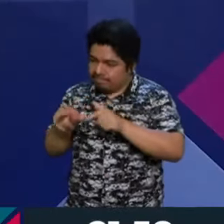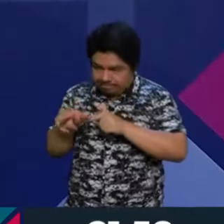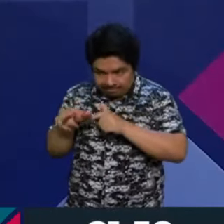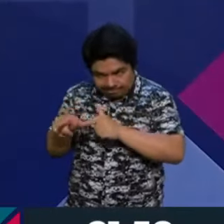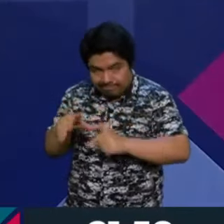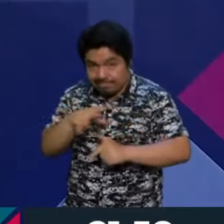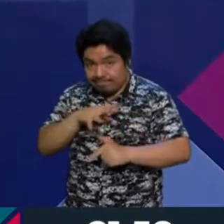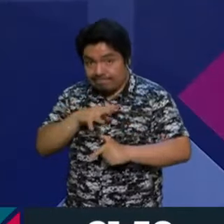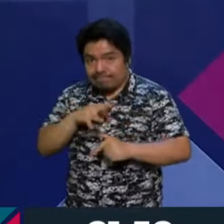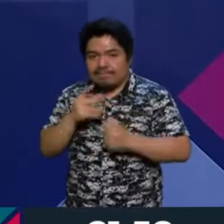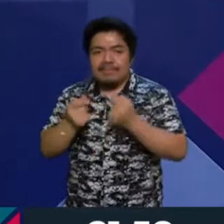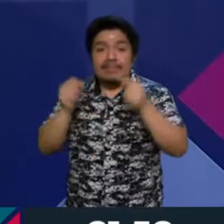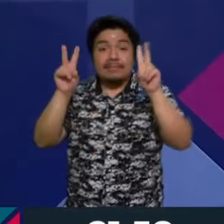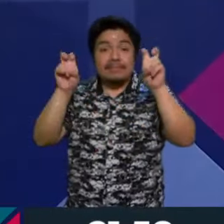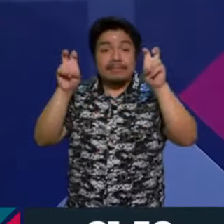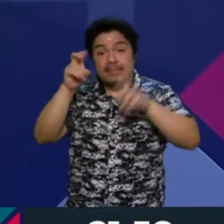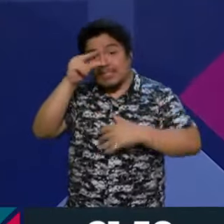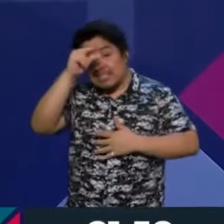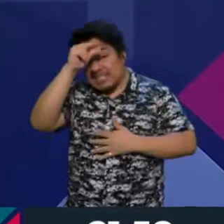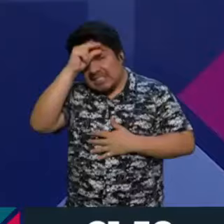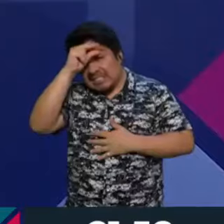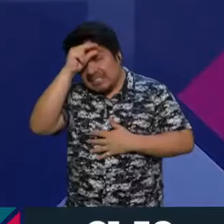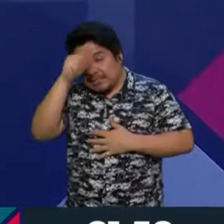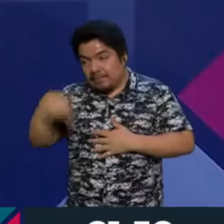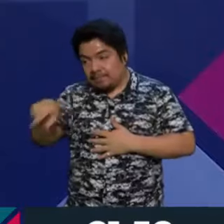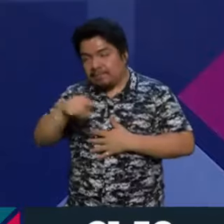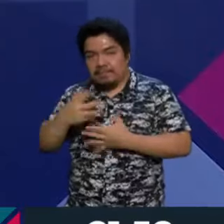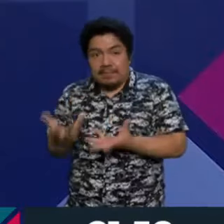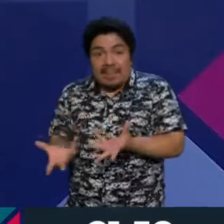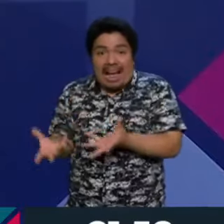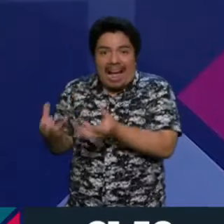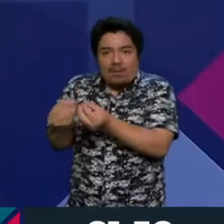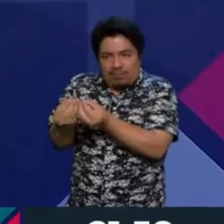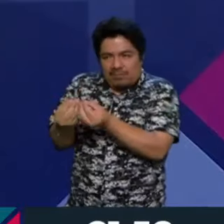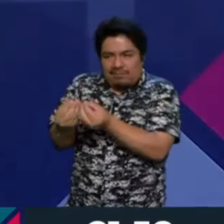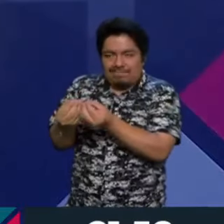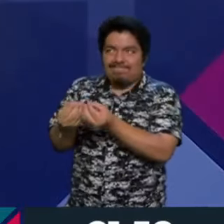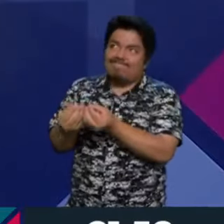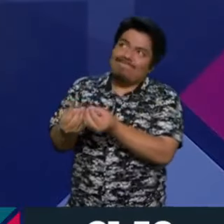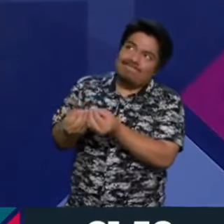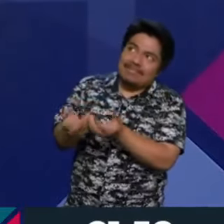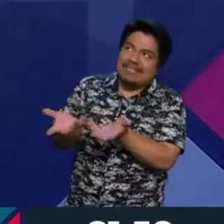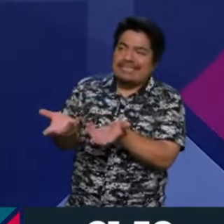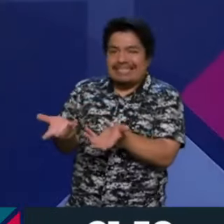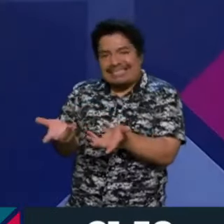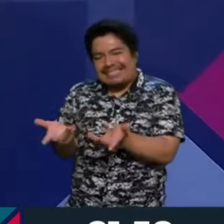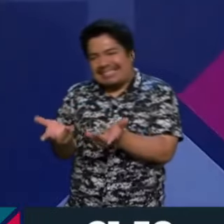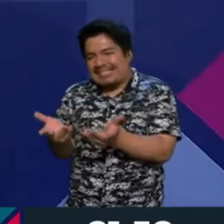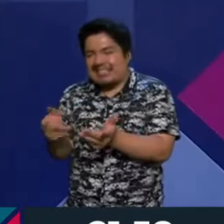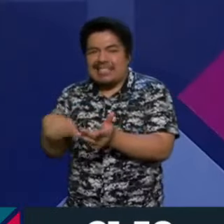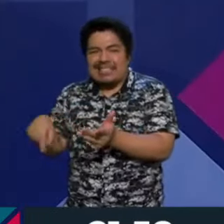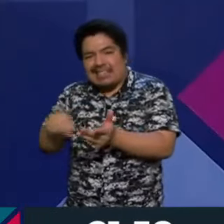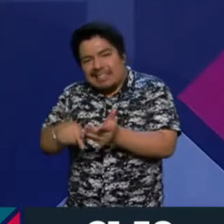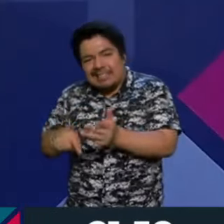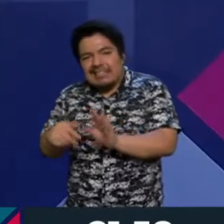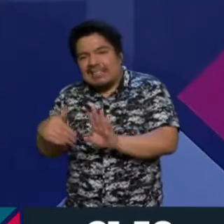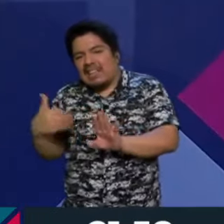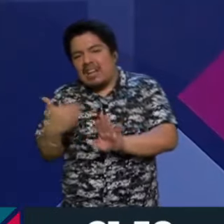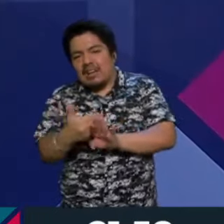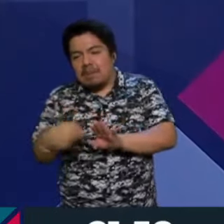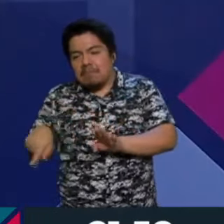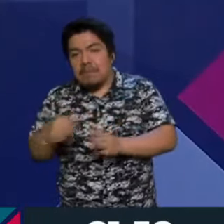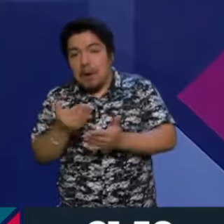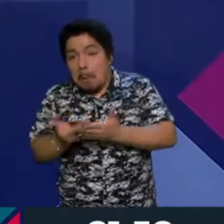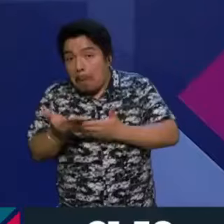de estos intelectuales que se sumaron a esta oposición sin ninguna